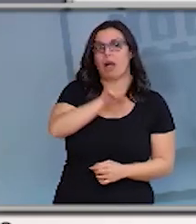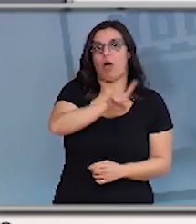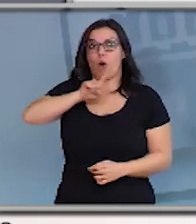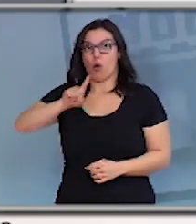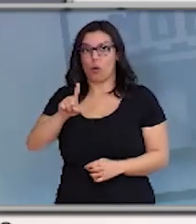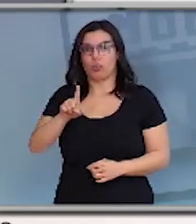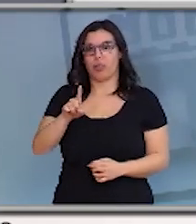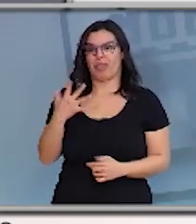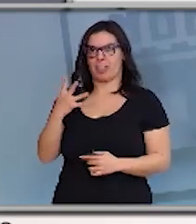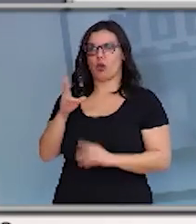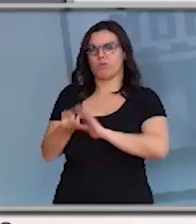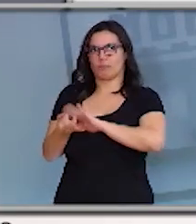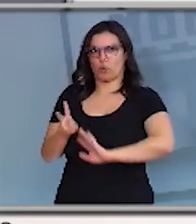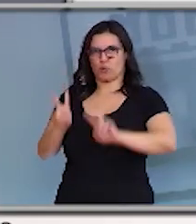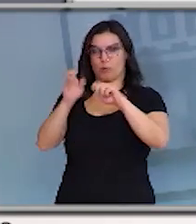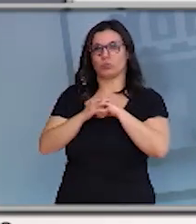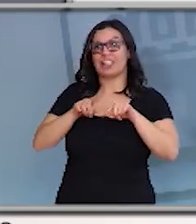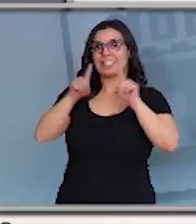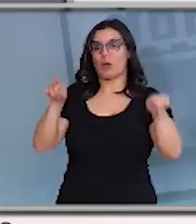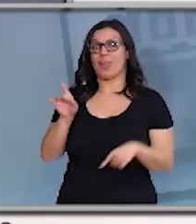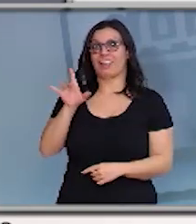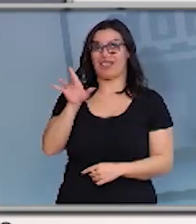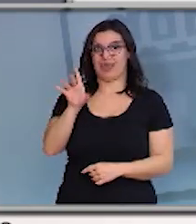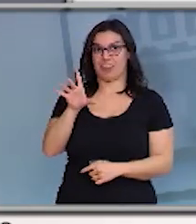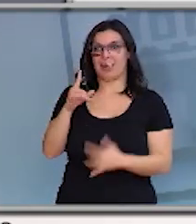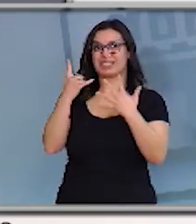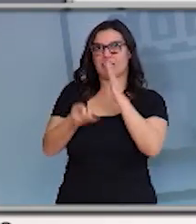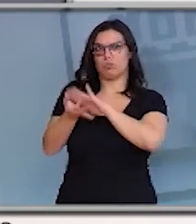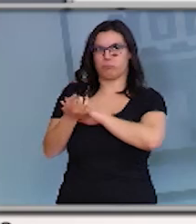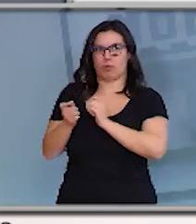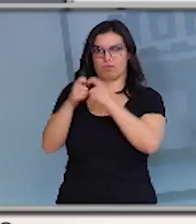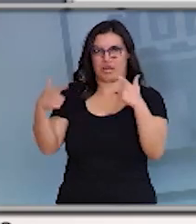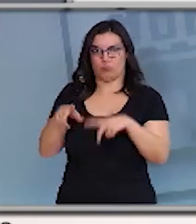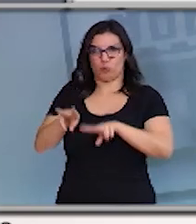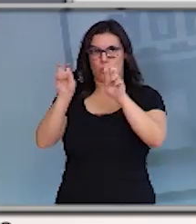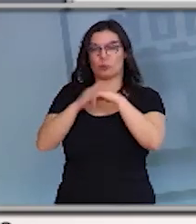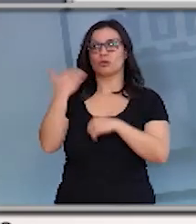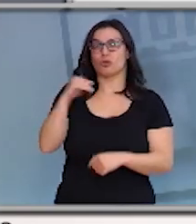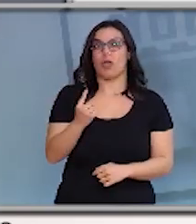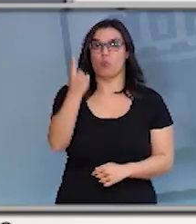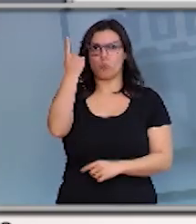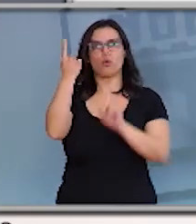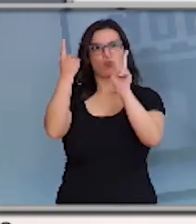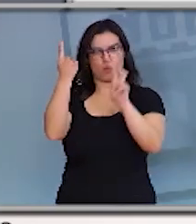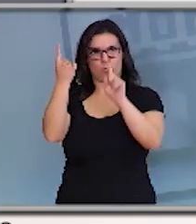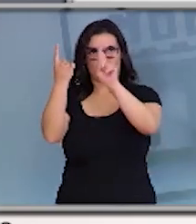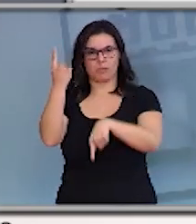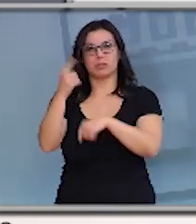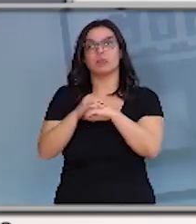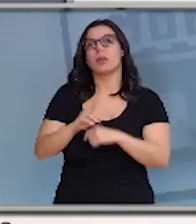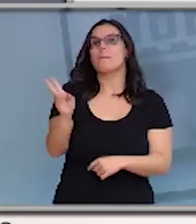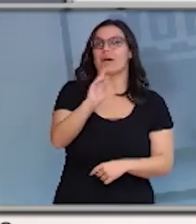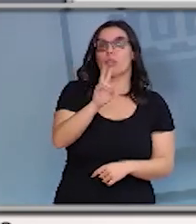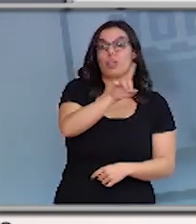casos, con cinco novos. Segovia, 15 casos, con seis novos. Soria, un caso, tamén novo. Valladolid,